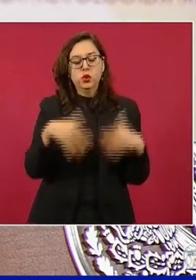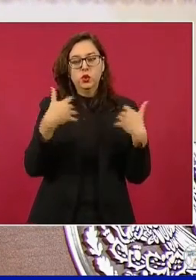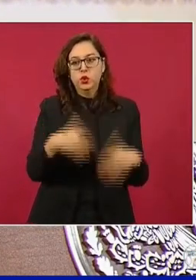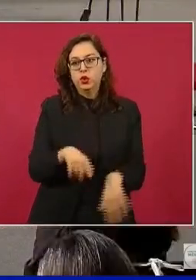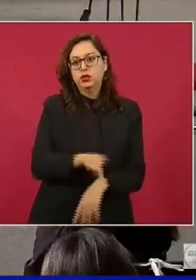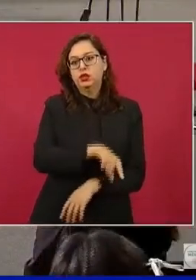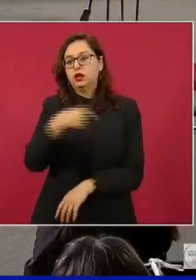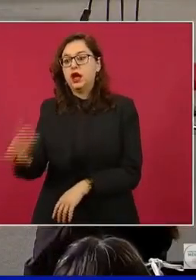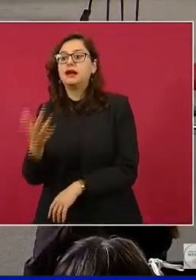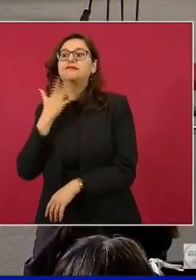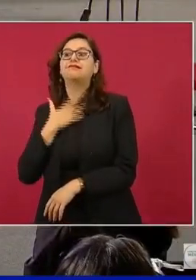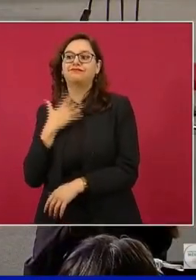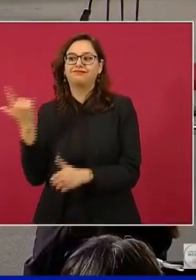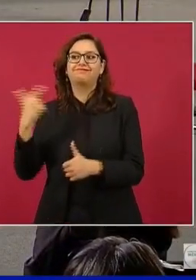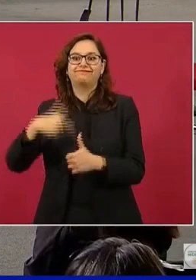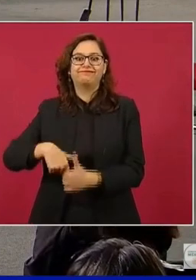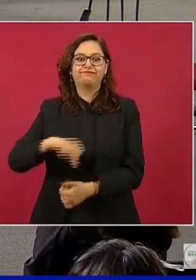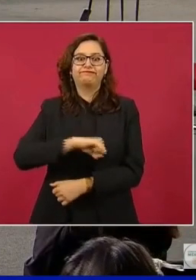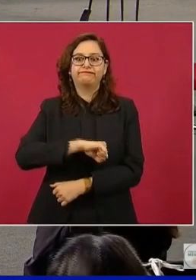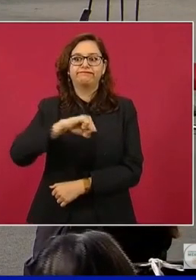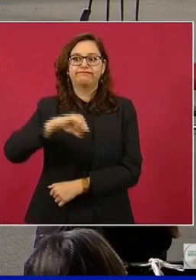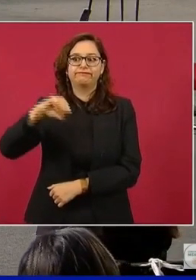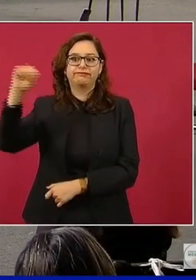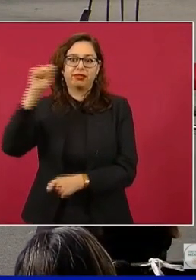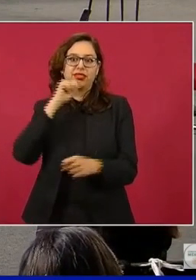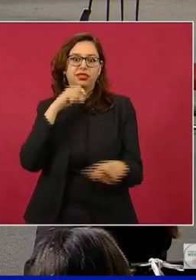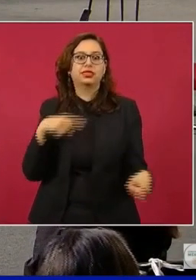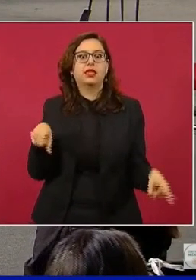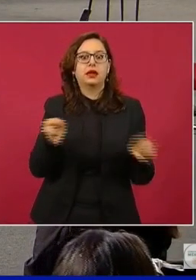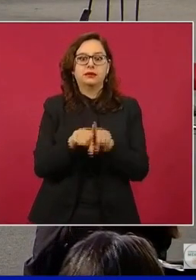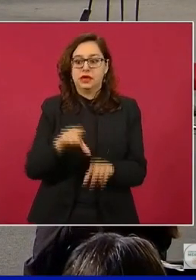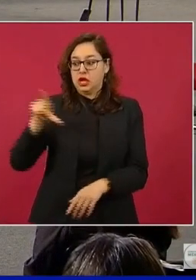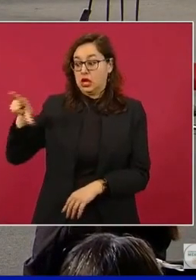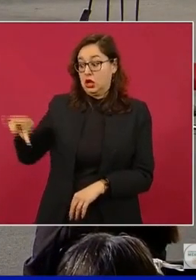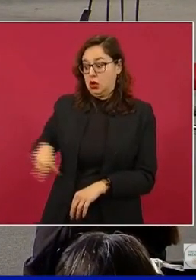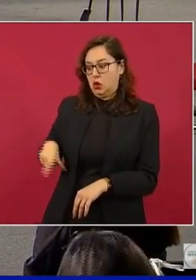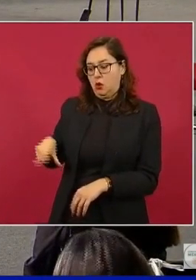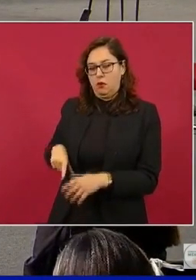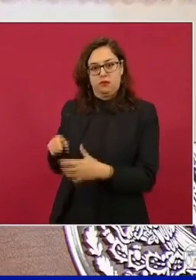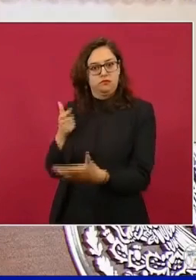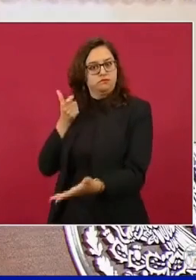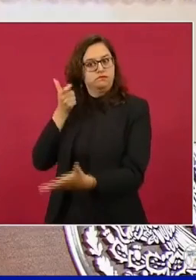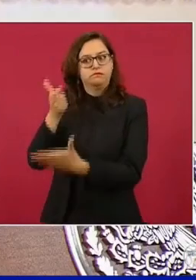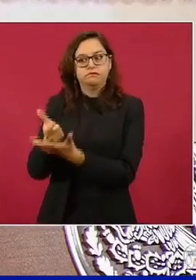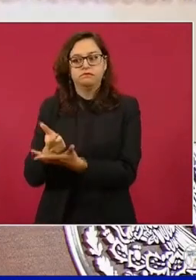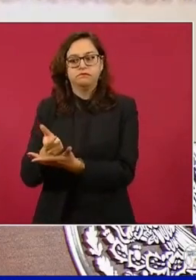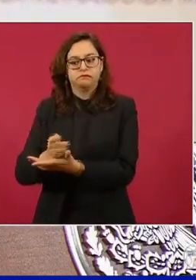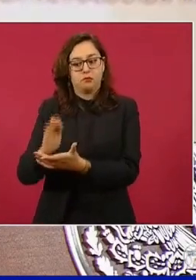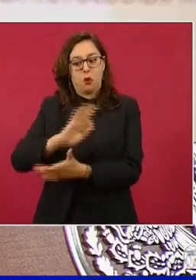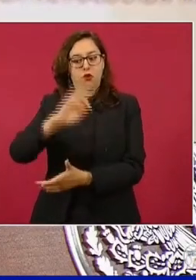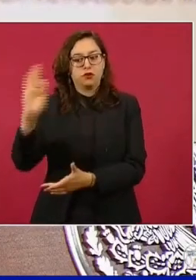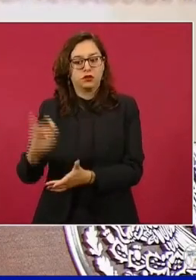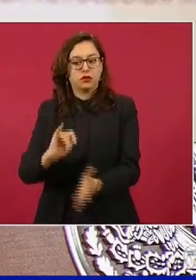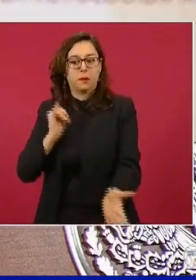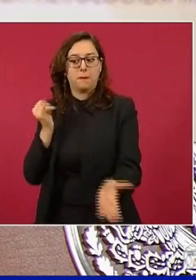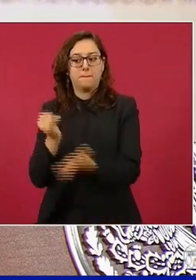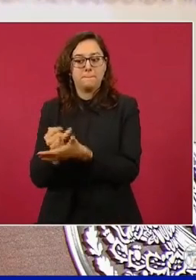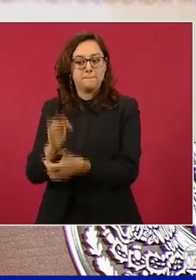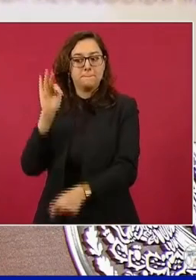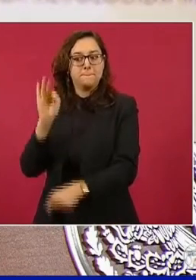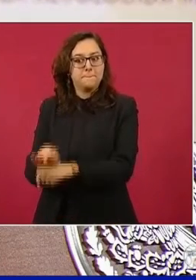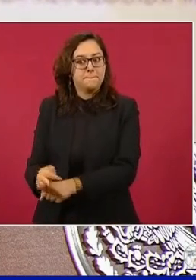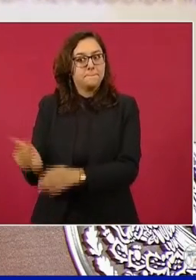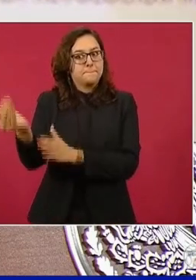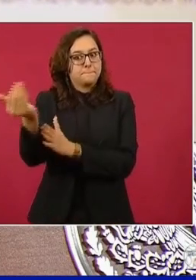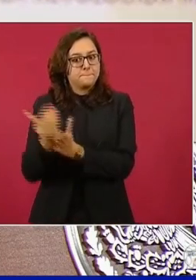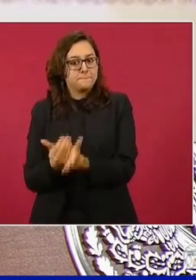ciento del IEPS, pero esa es la situación que prevalece en el mercado internacional, en donde